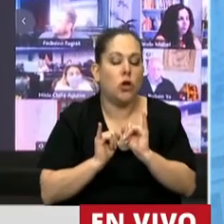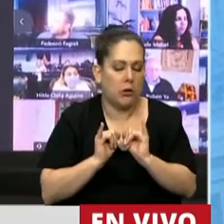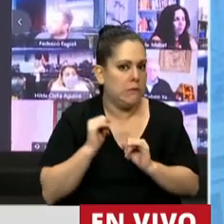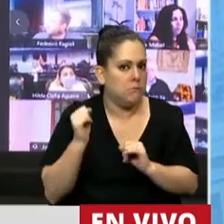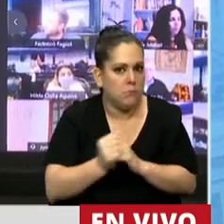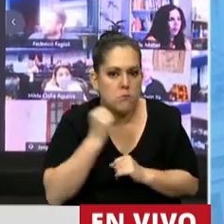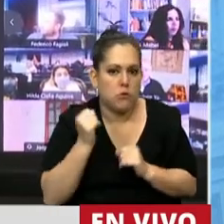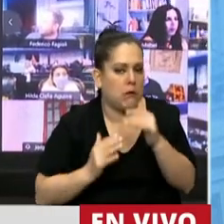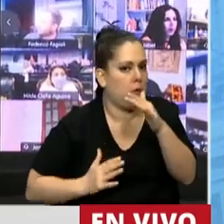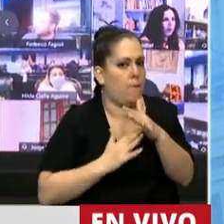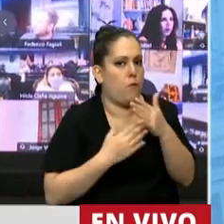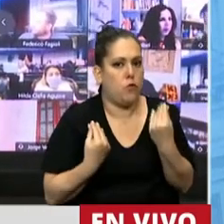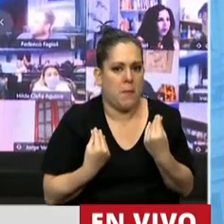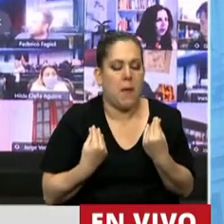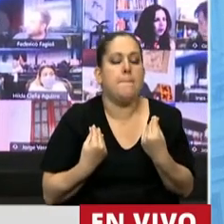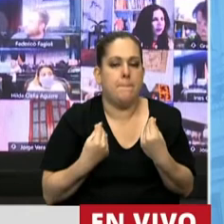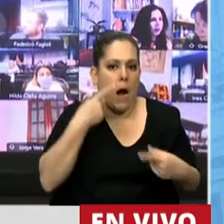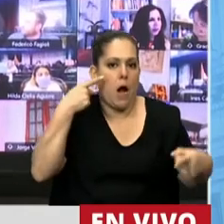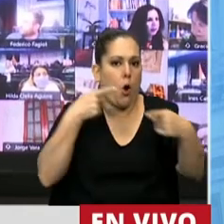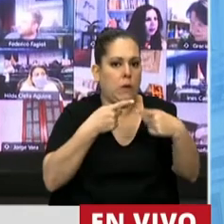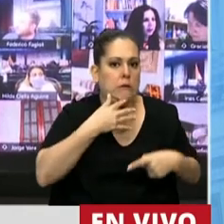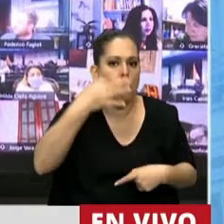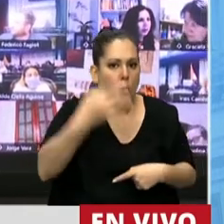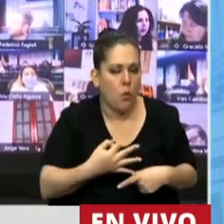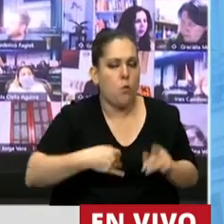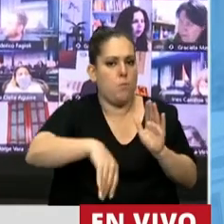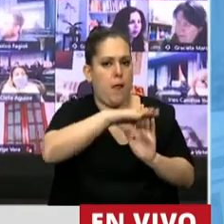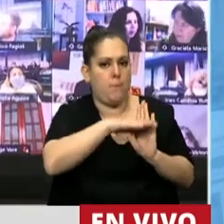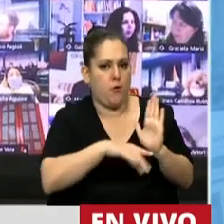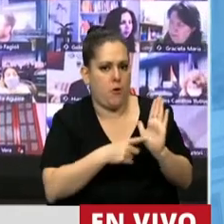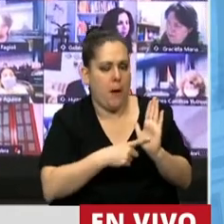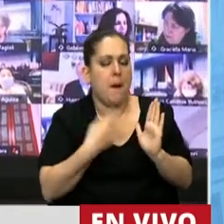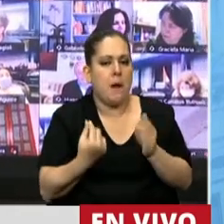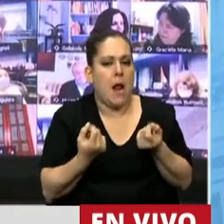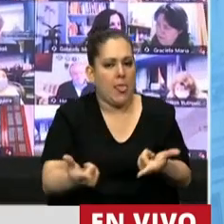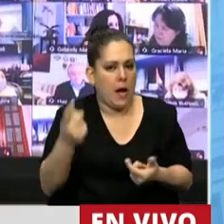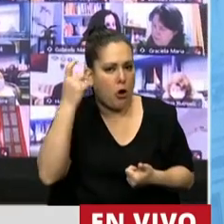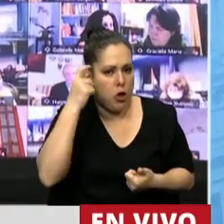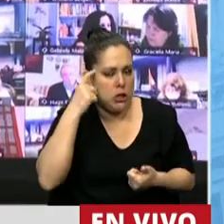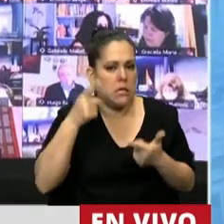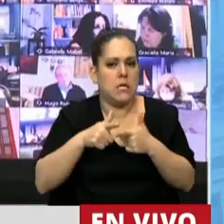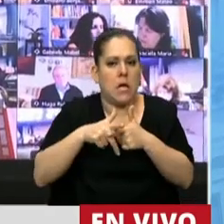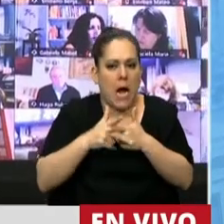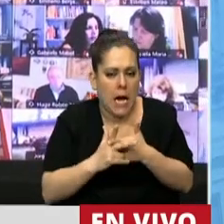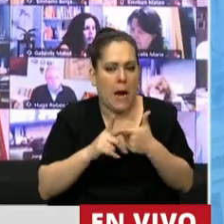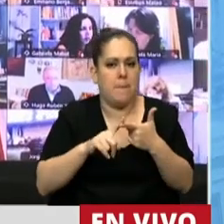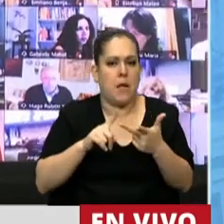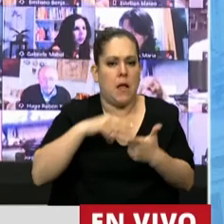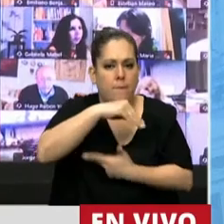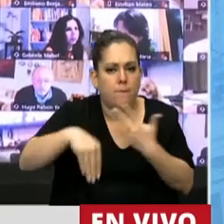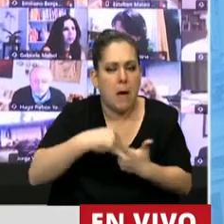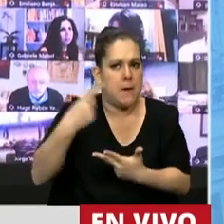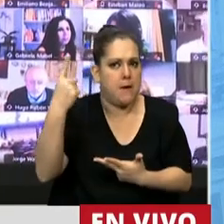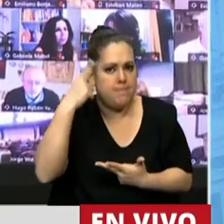es un elemento fundamental para cumplir los objetivos del programa, para generar conciencia y herramientas en familias